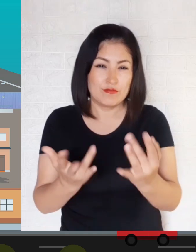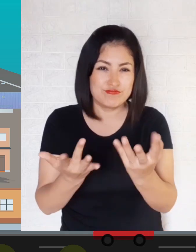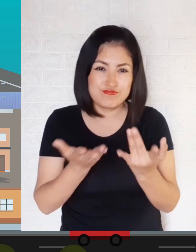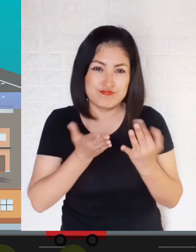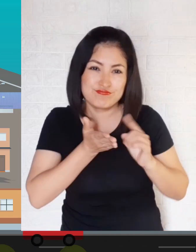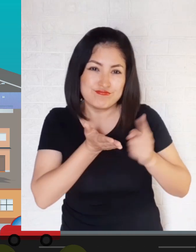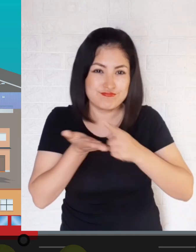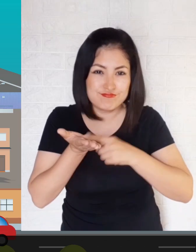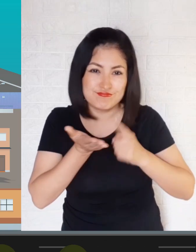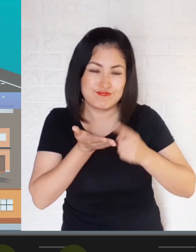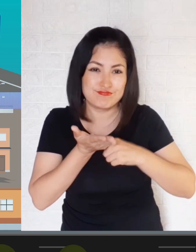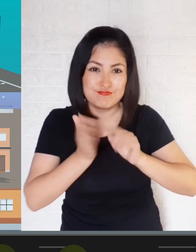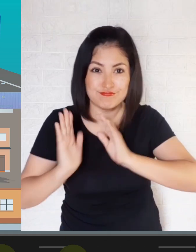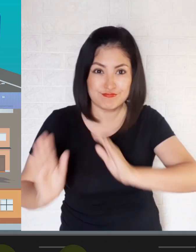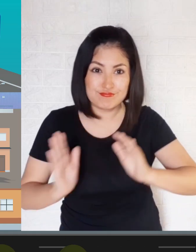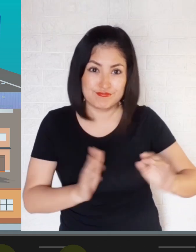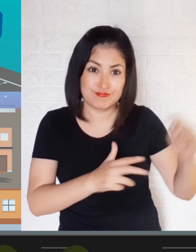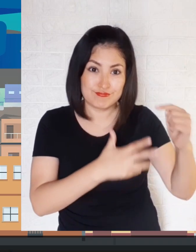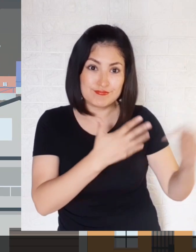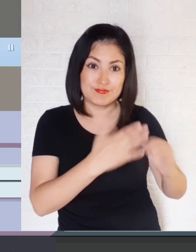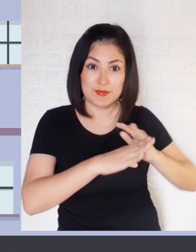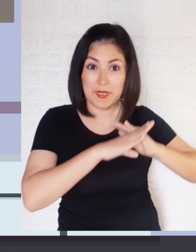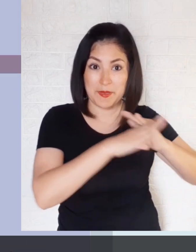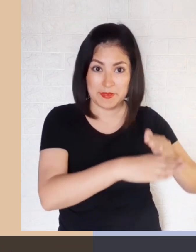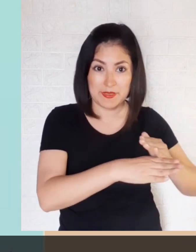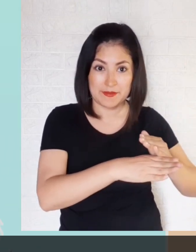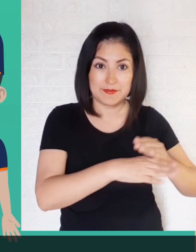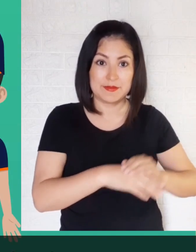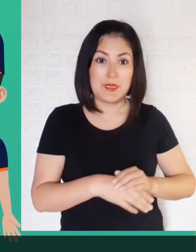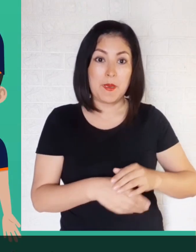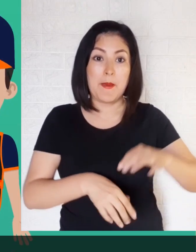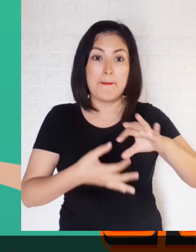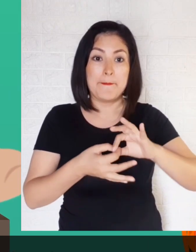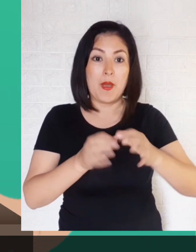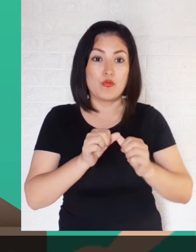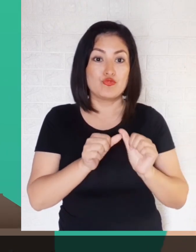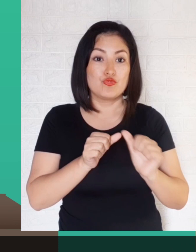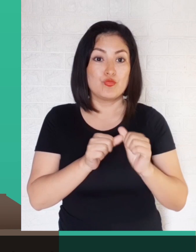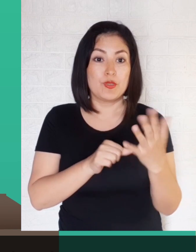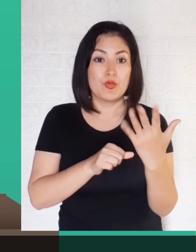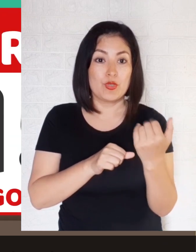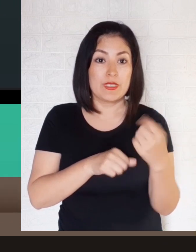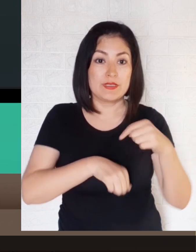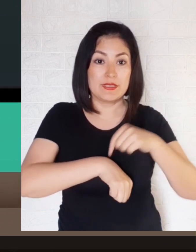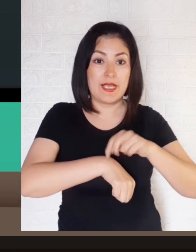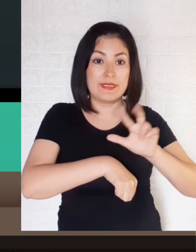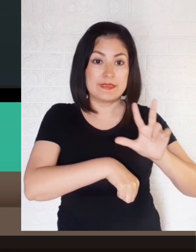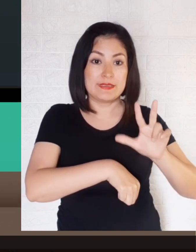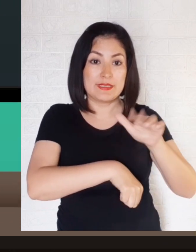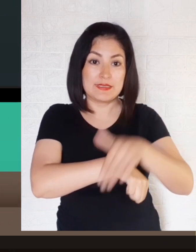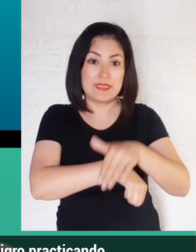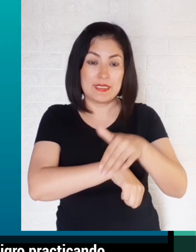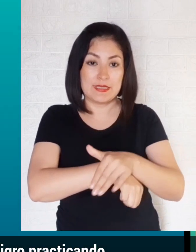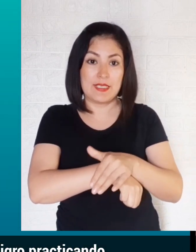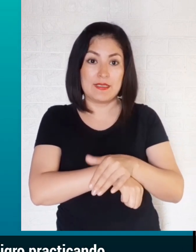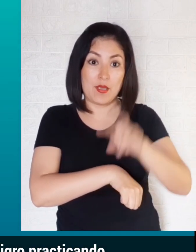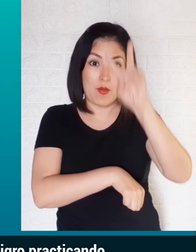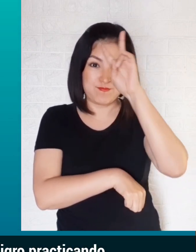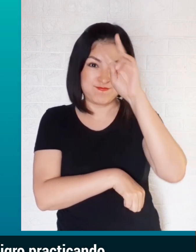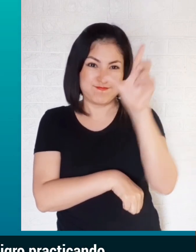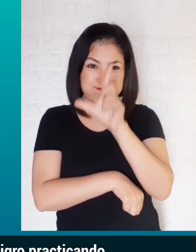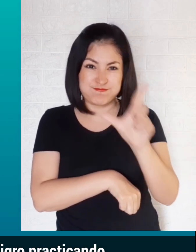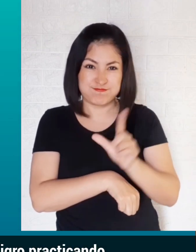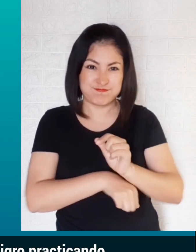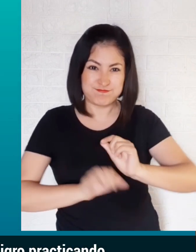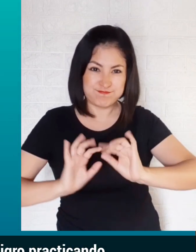Preparados y organizados, evitamos desastres. Este martes, 15 de agosto, a las 3 de la tarde, participa